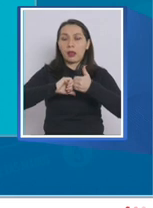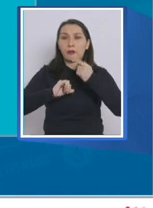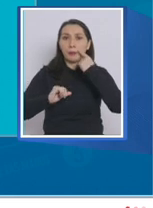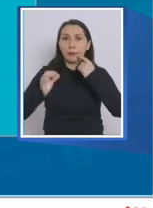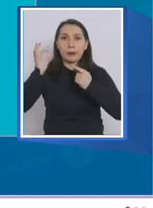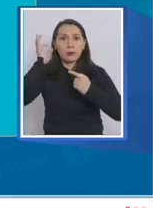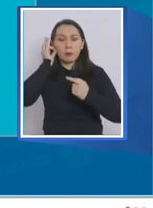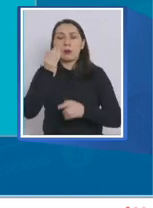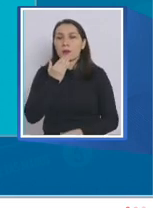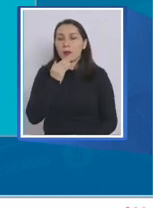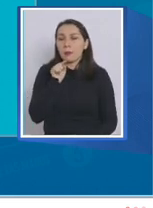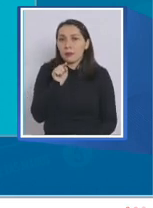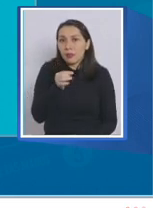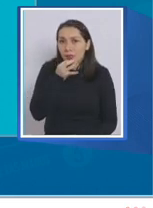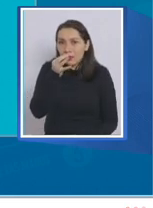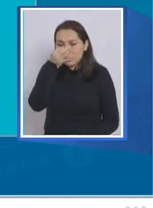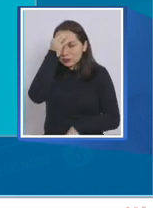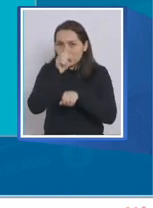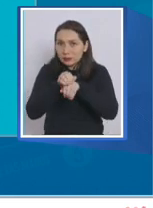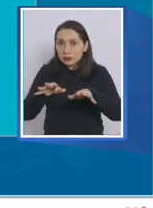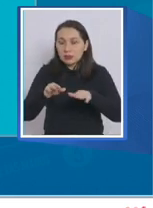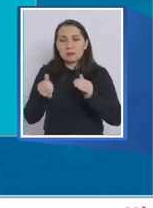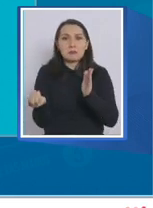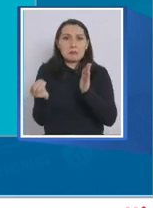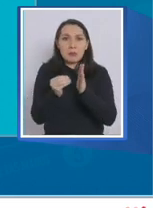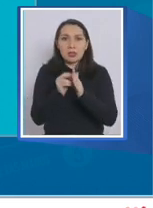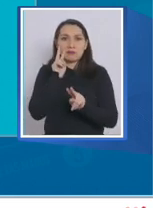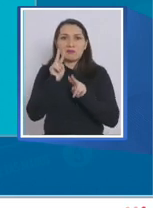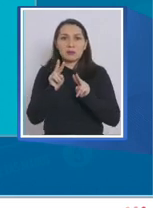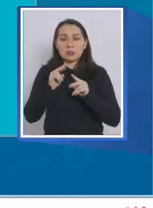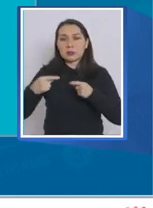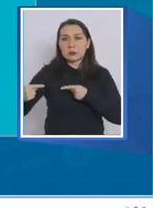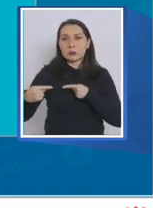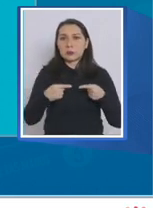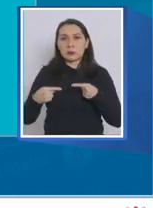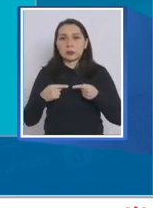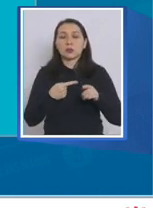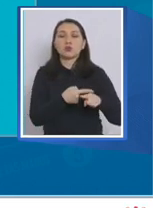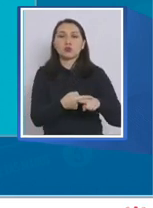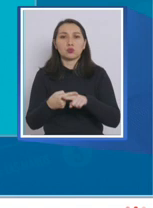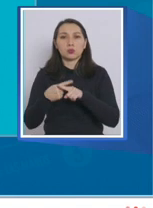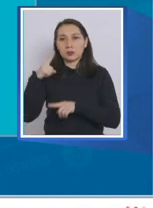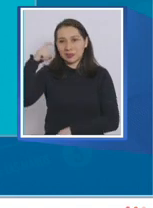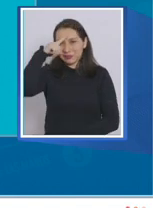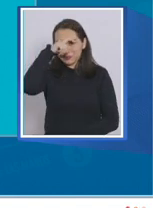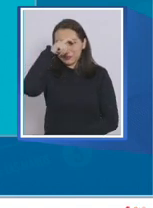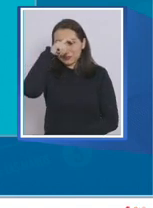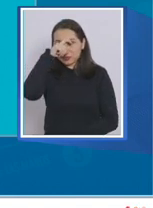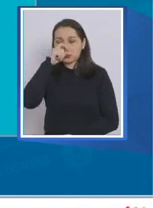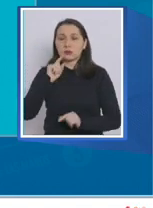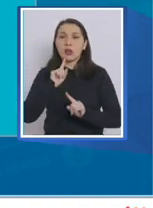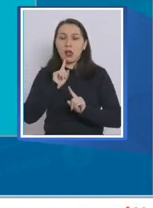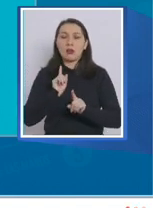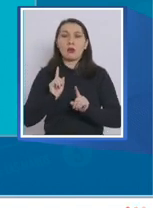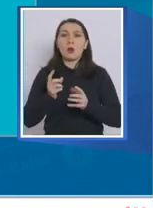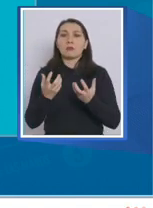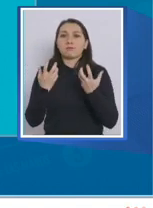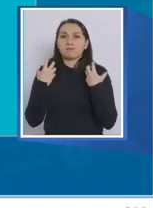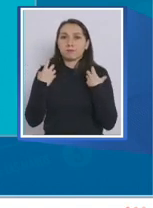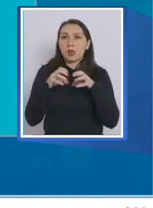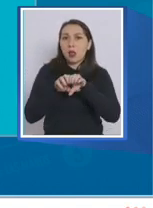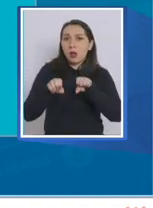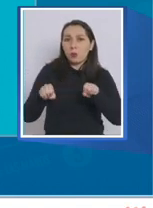se considera que la pandemia ha reforzado la percepción del conflicto social, dificultando la gestión hacia los